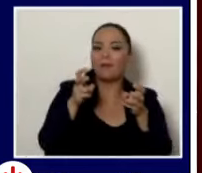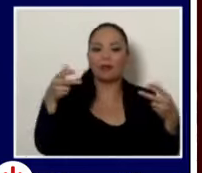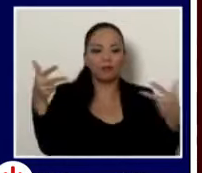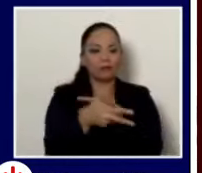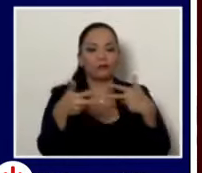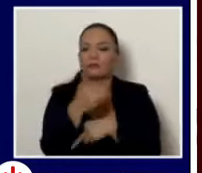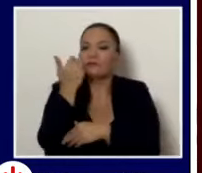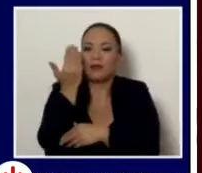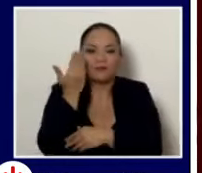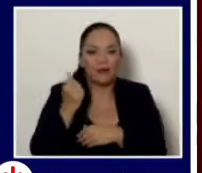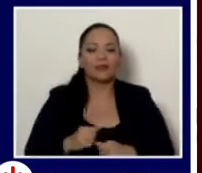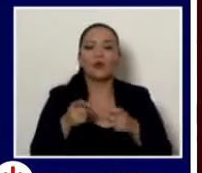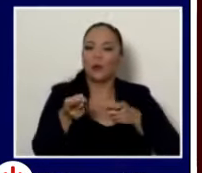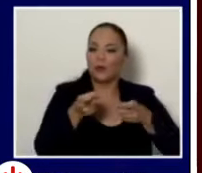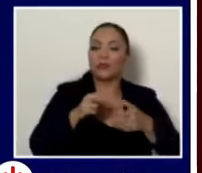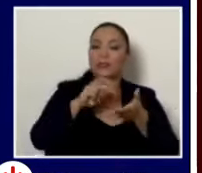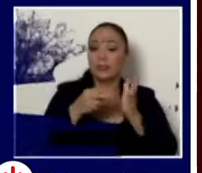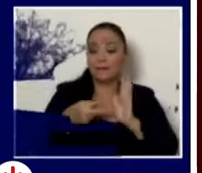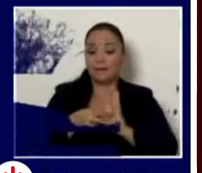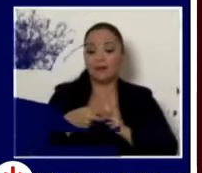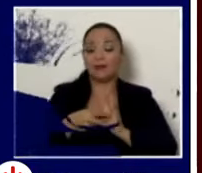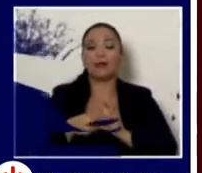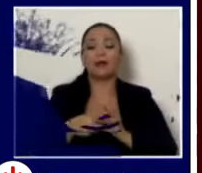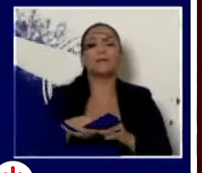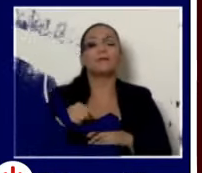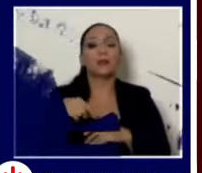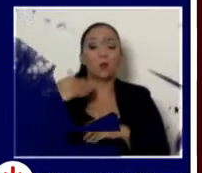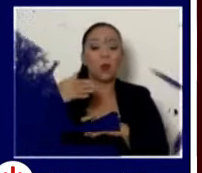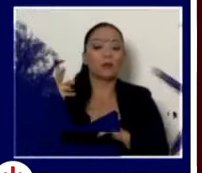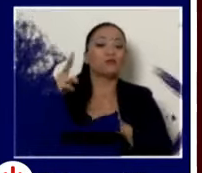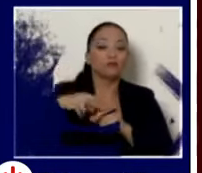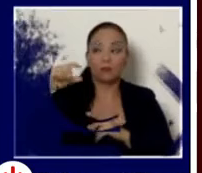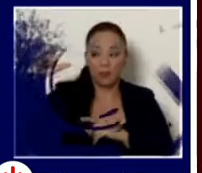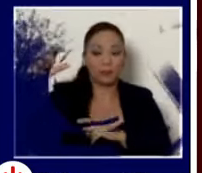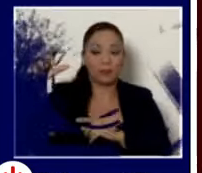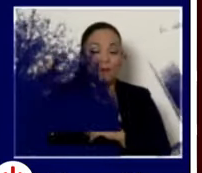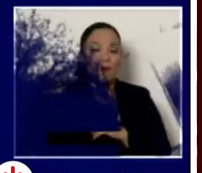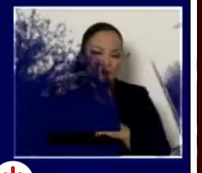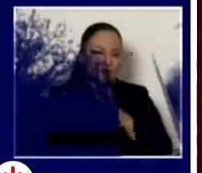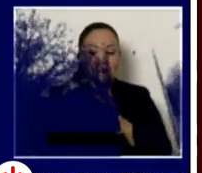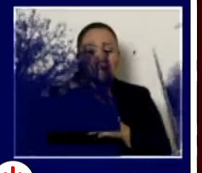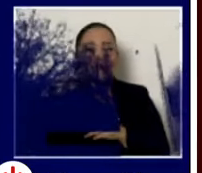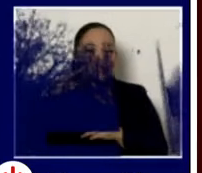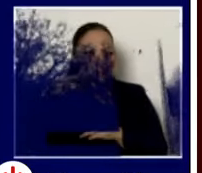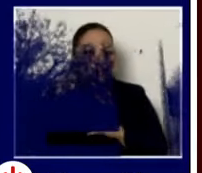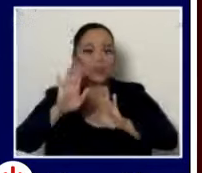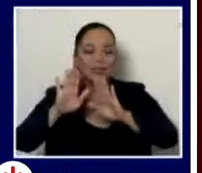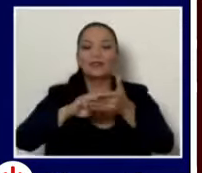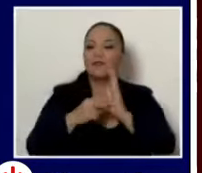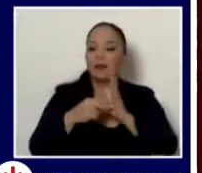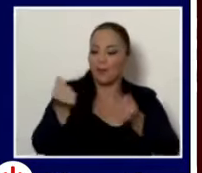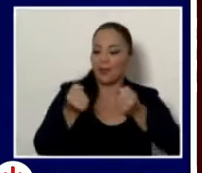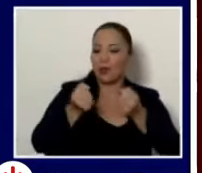Presidente. Eso significa que a partir de la implementación del marchamo digital, los vehículos estarán identificados de manera única por